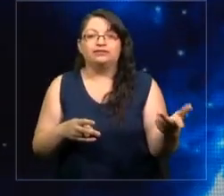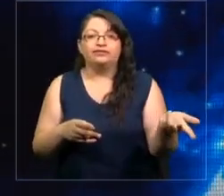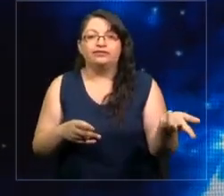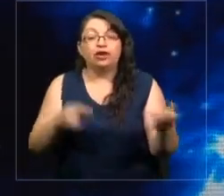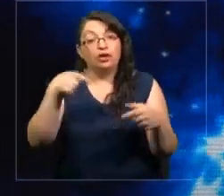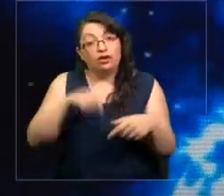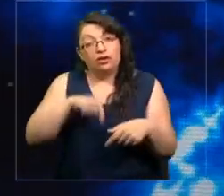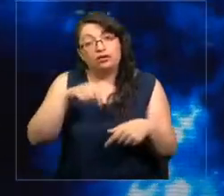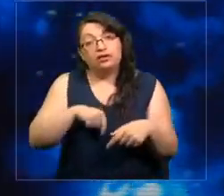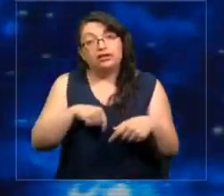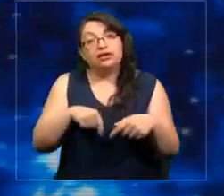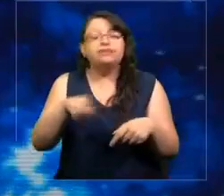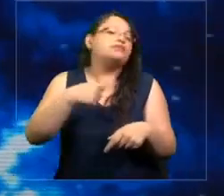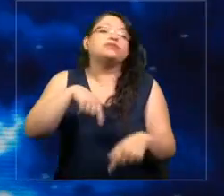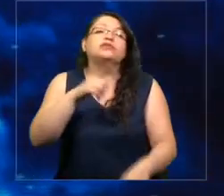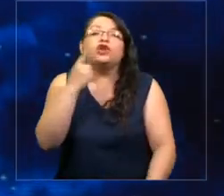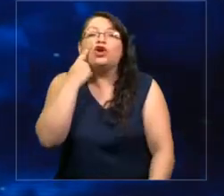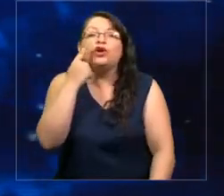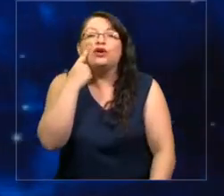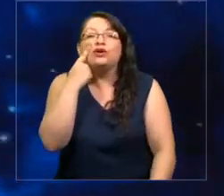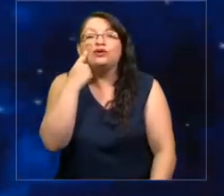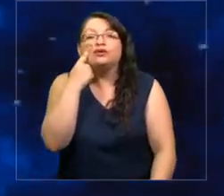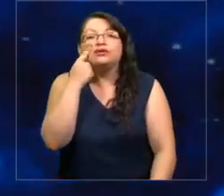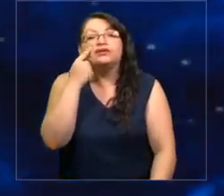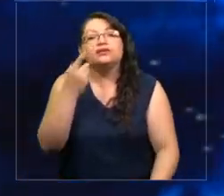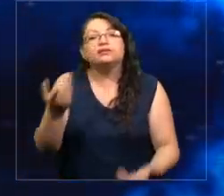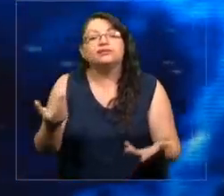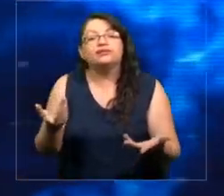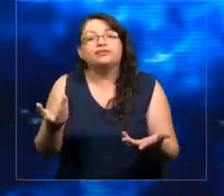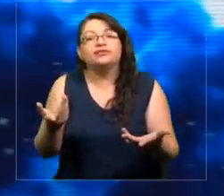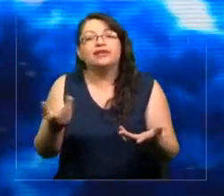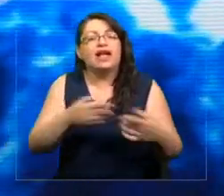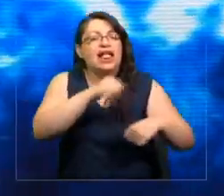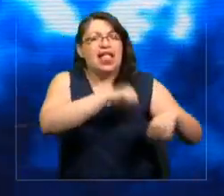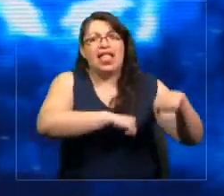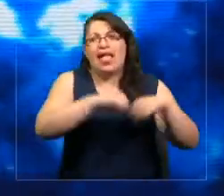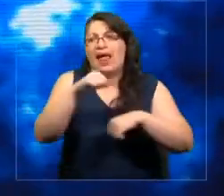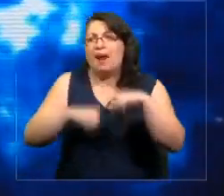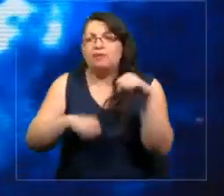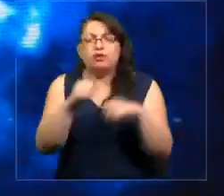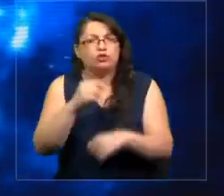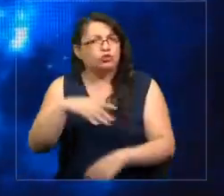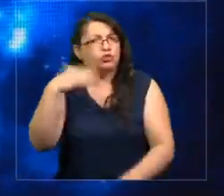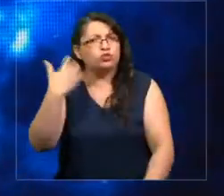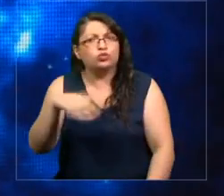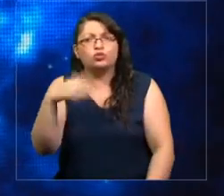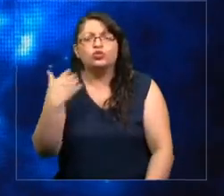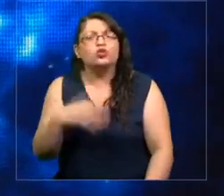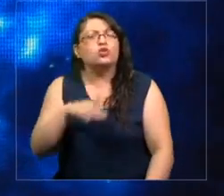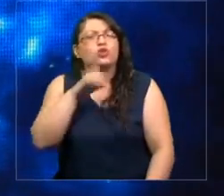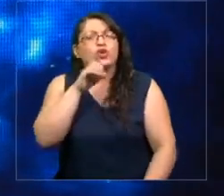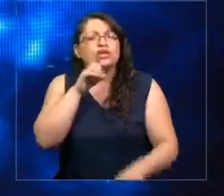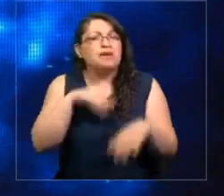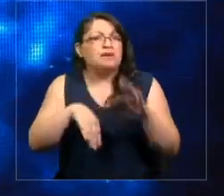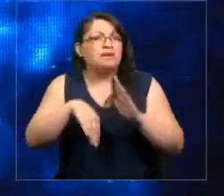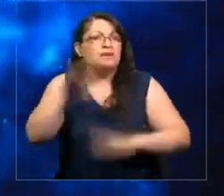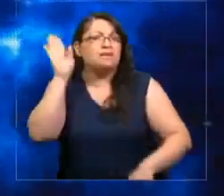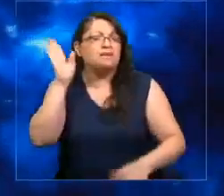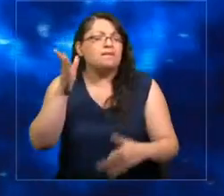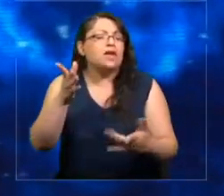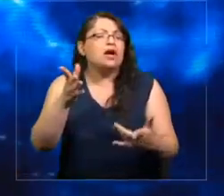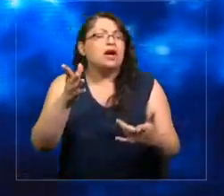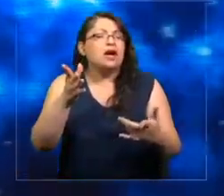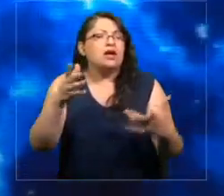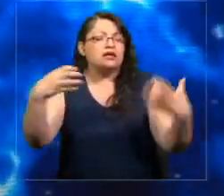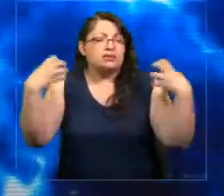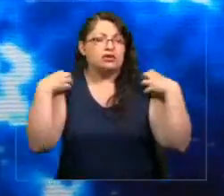Hoy día, por ejemplo, conocemos cuáles son las grandes compañías que hoy día concentran un enorme volumen de las interacciones a través